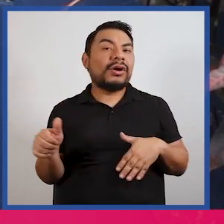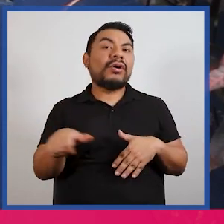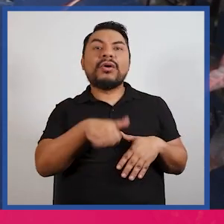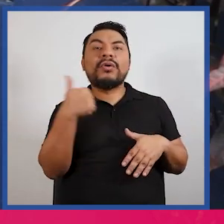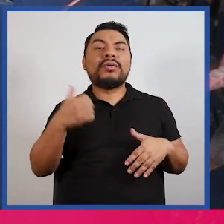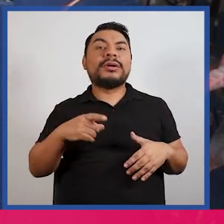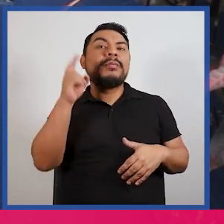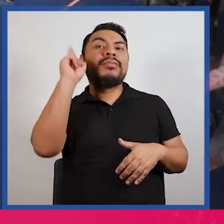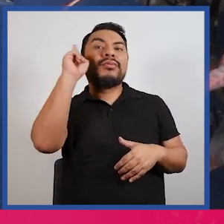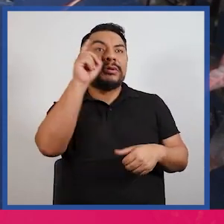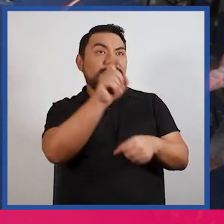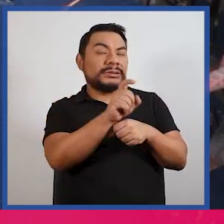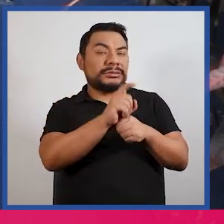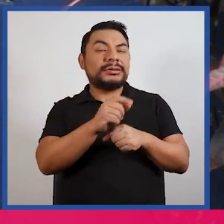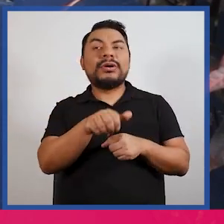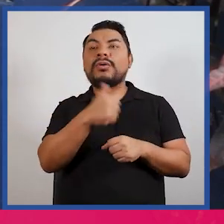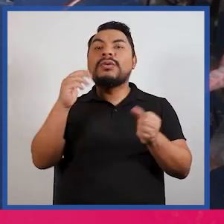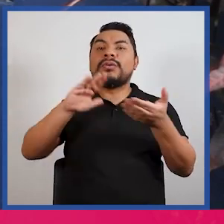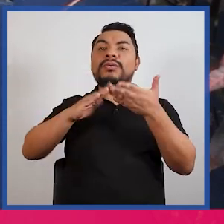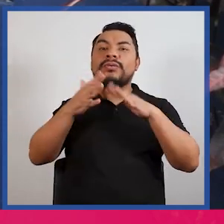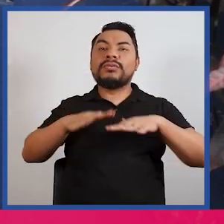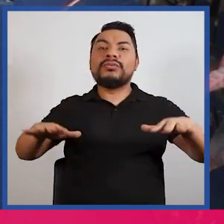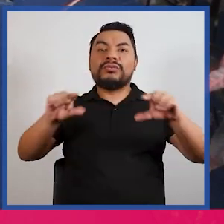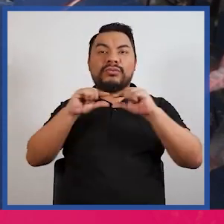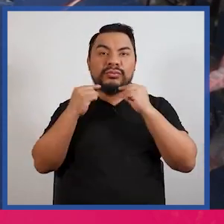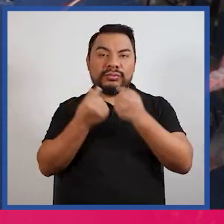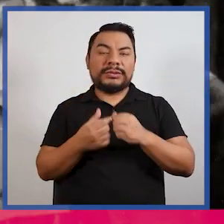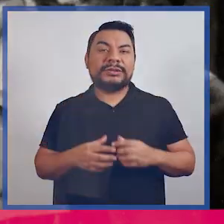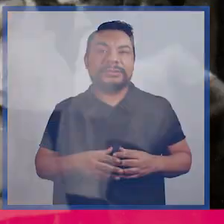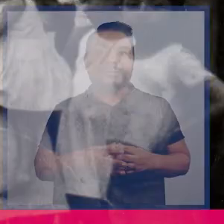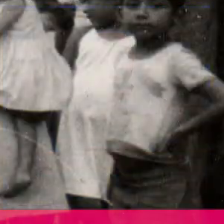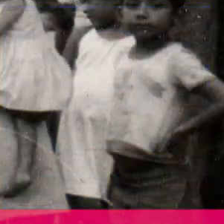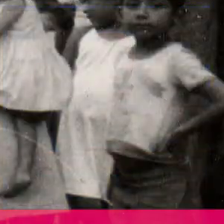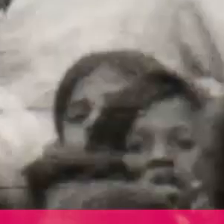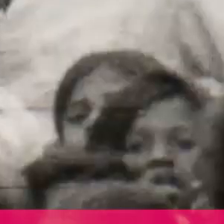otras a educadores, otras a la comunidad en su conjunto.